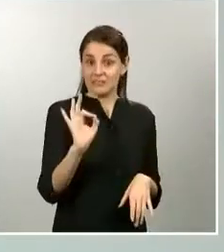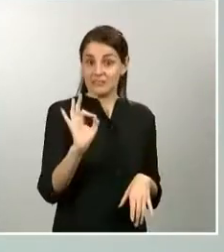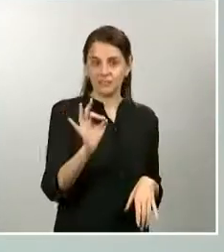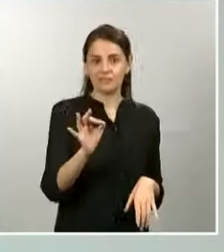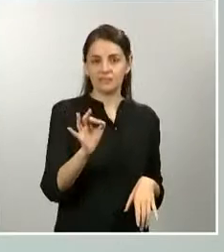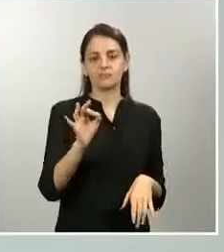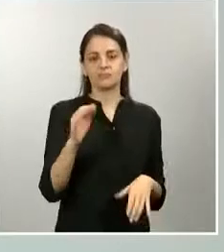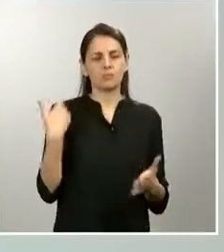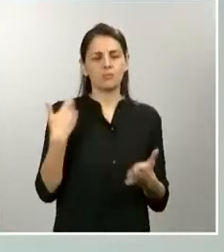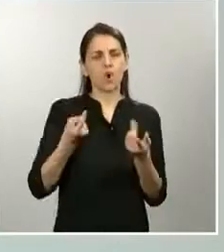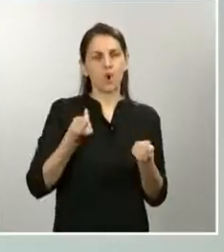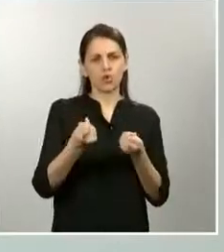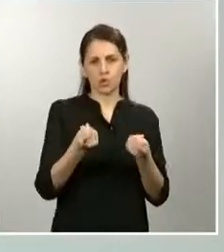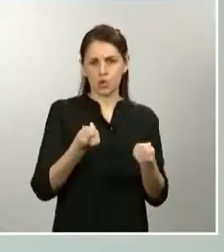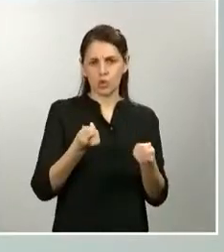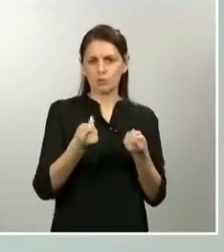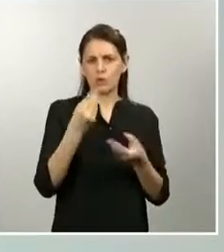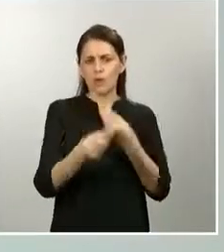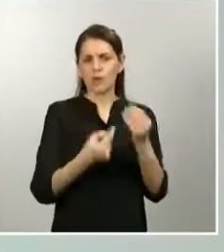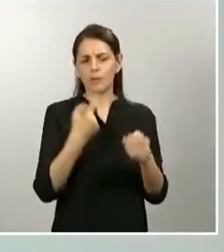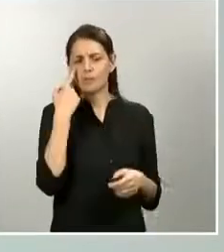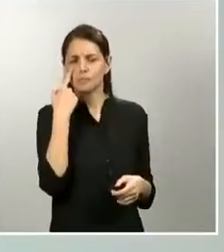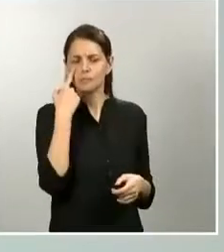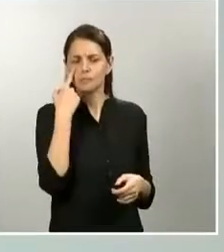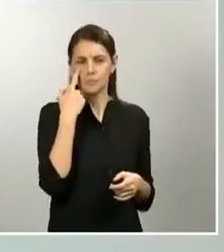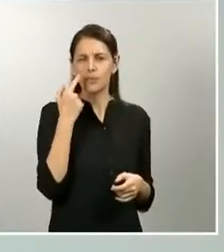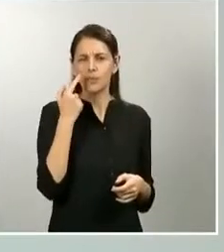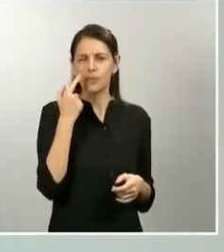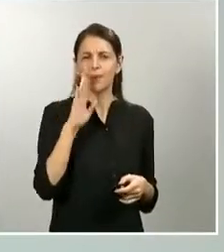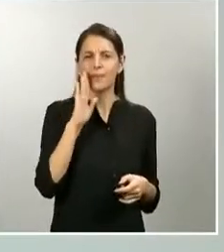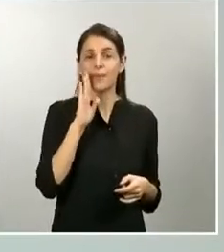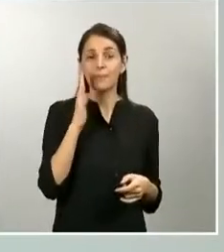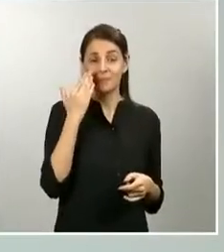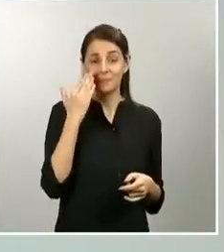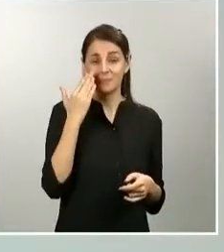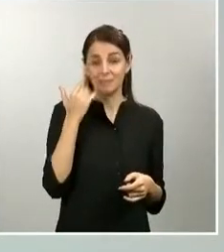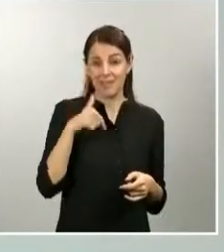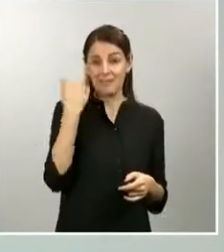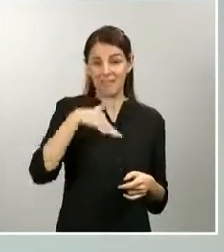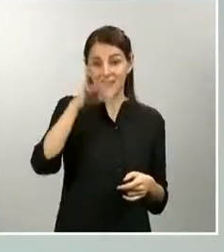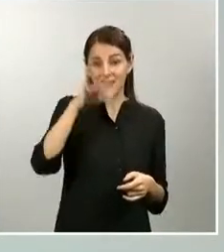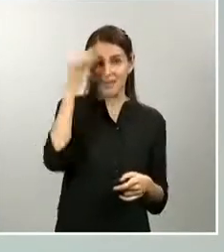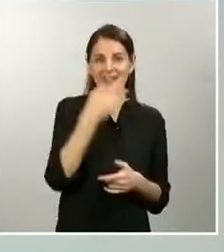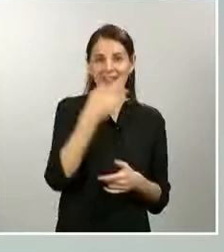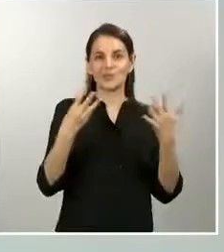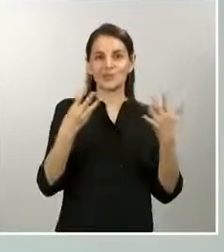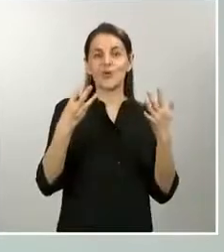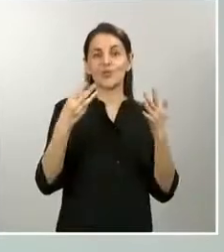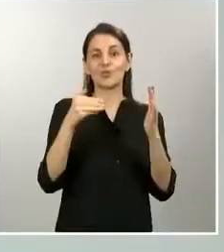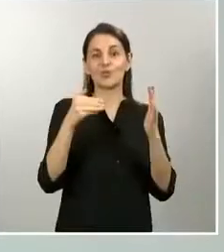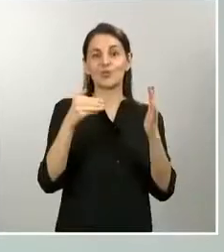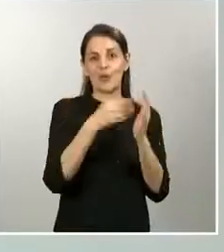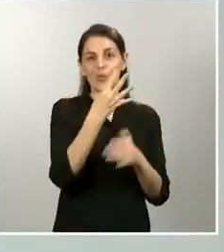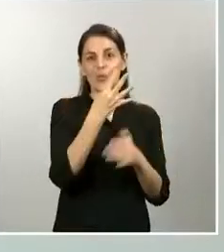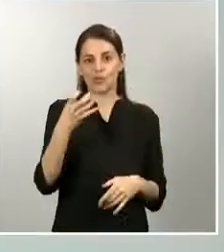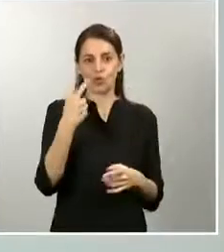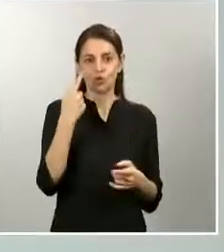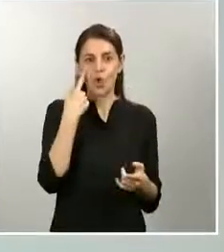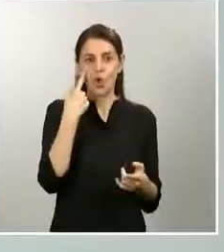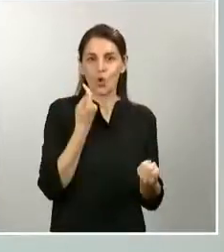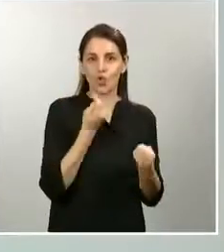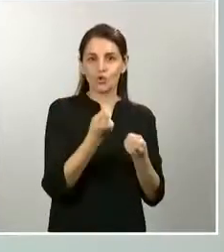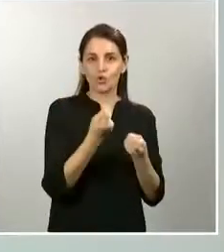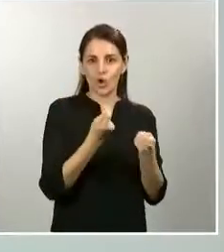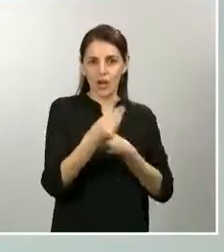referido que durante este fin de semana, 18.444 controles han sido realizados a lo largo y ancho de nuestra